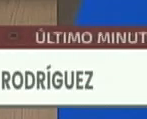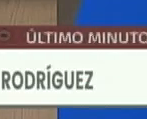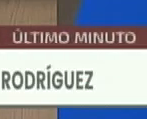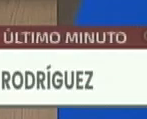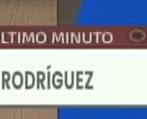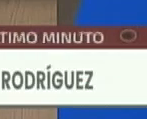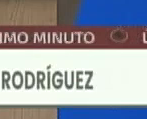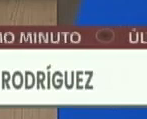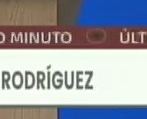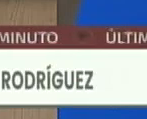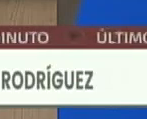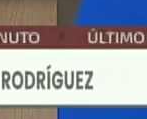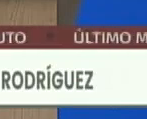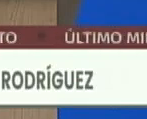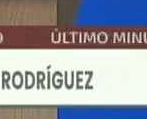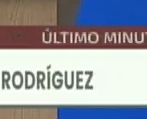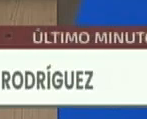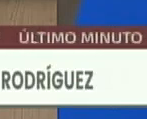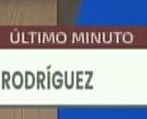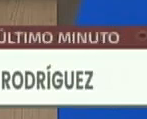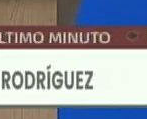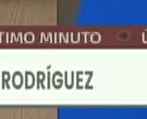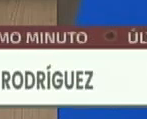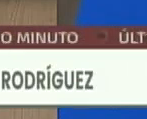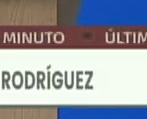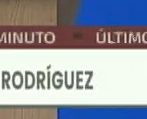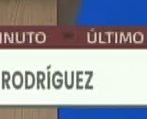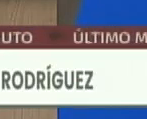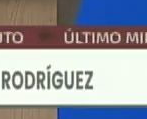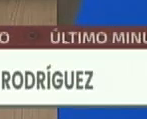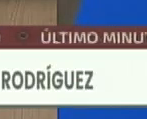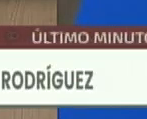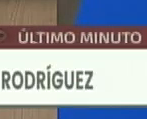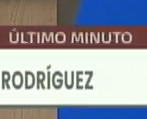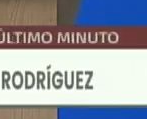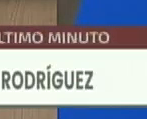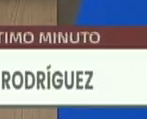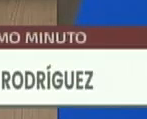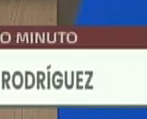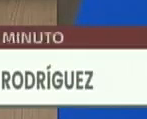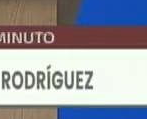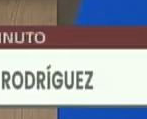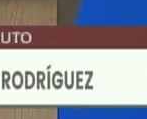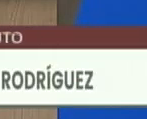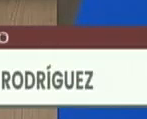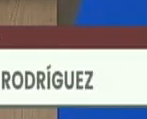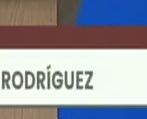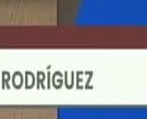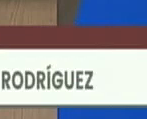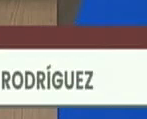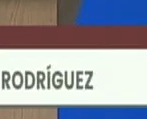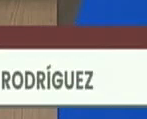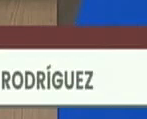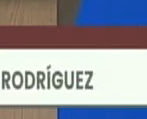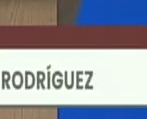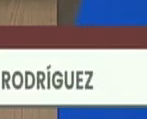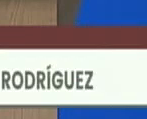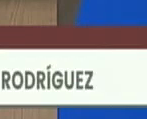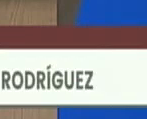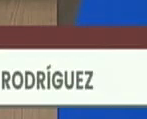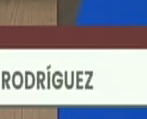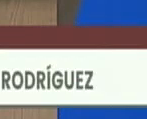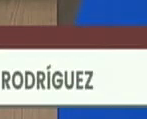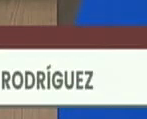condena por ser venezolanos y han tomado la decisión de regresar a nuestra patria, bueno, ha significado un